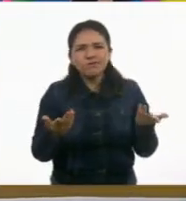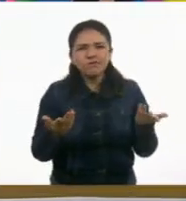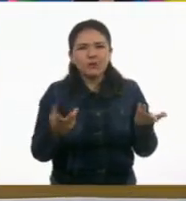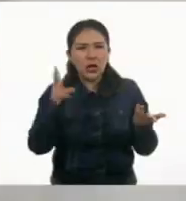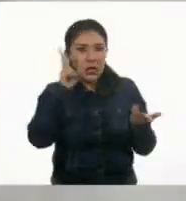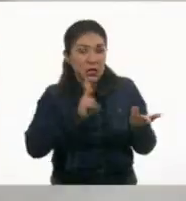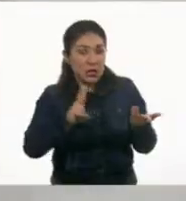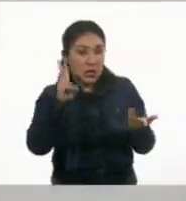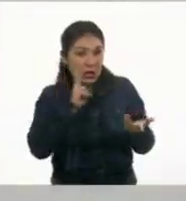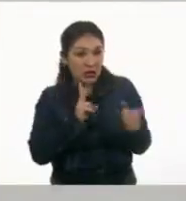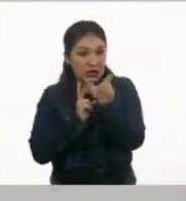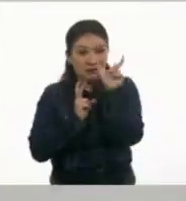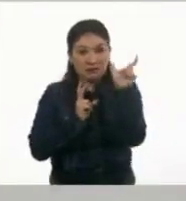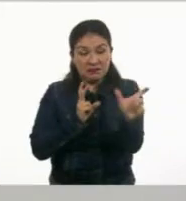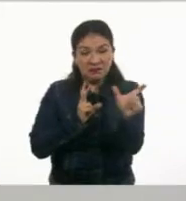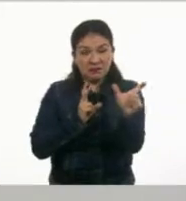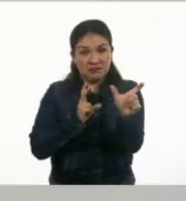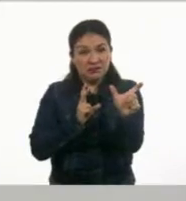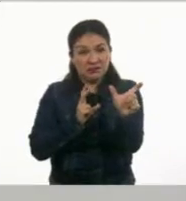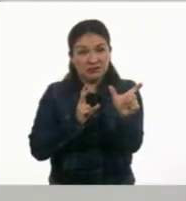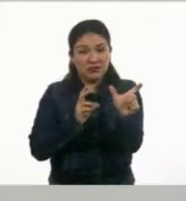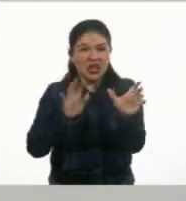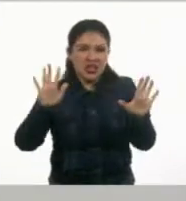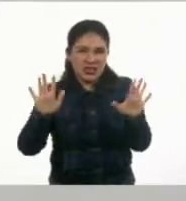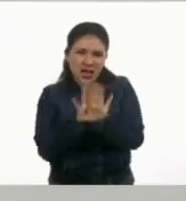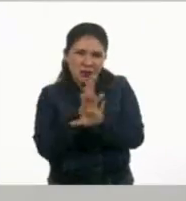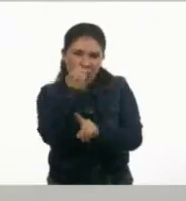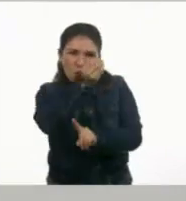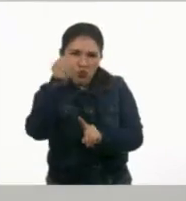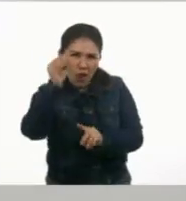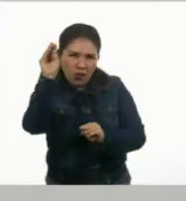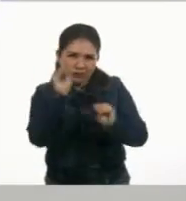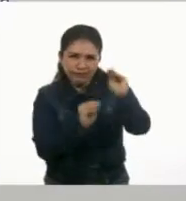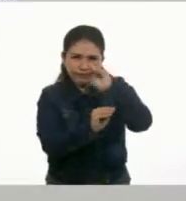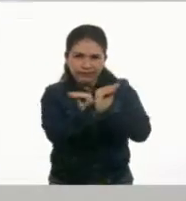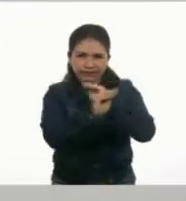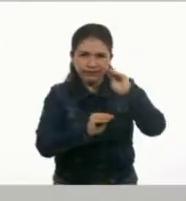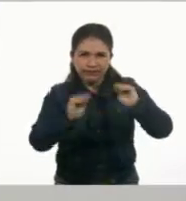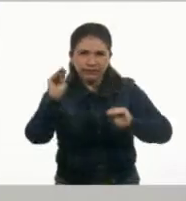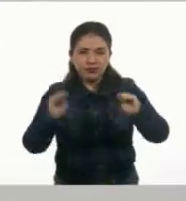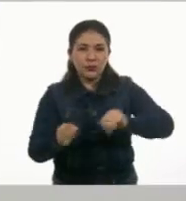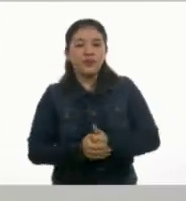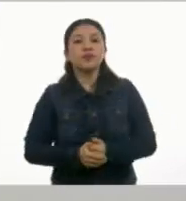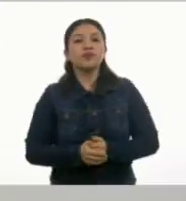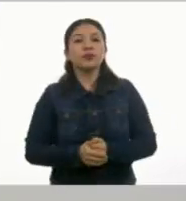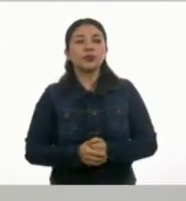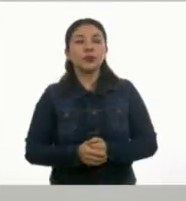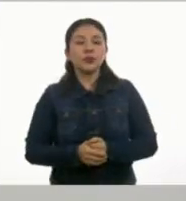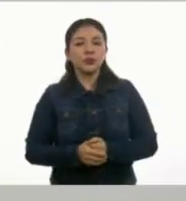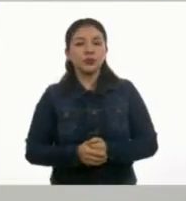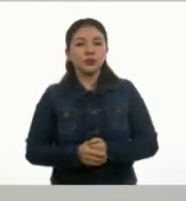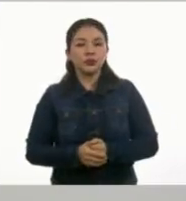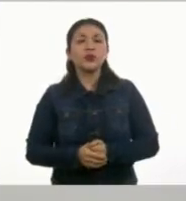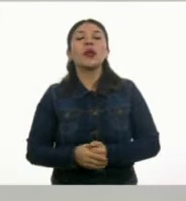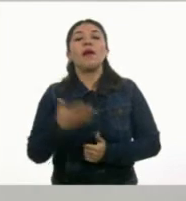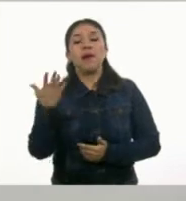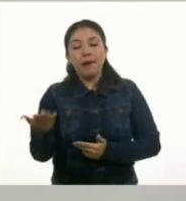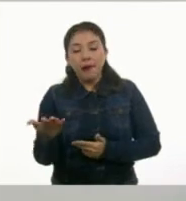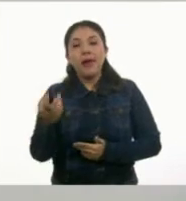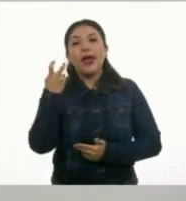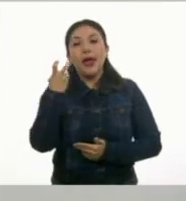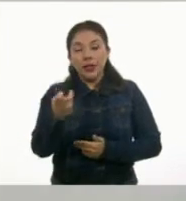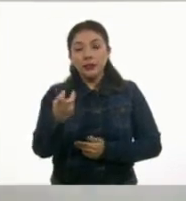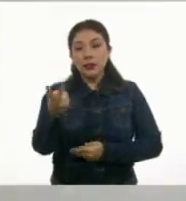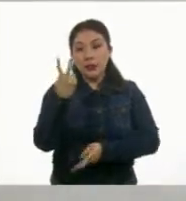Vamos a ver, vamos a ver esta. Déjenme bajarla. Entonces, se estira y dirige hacia el